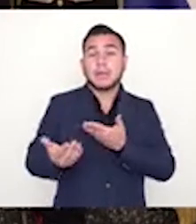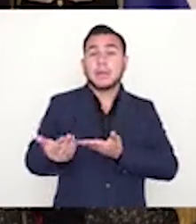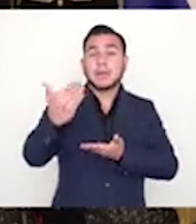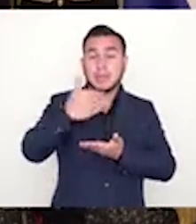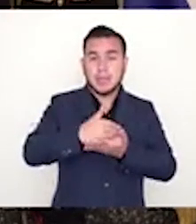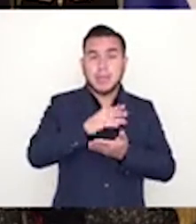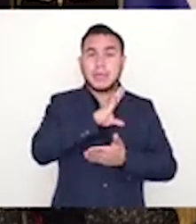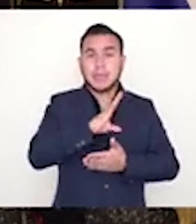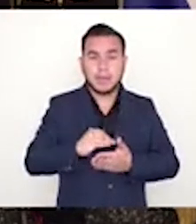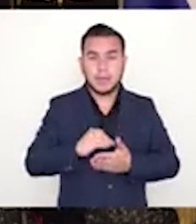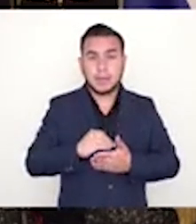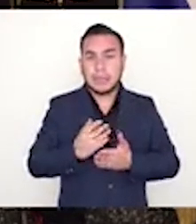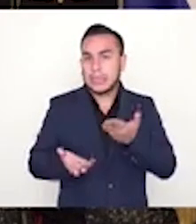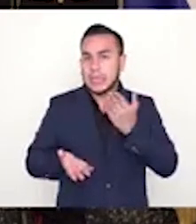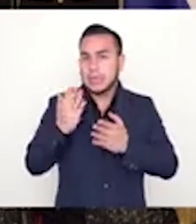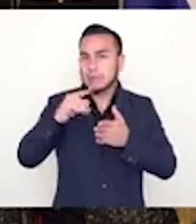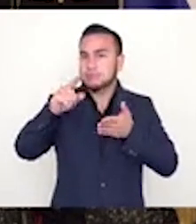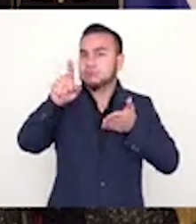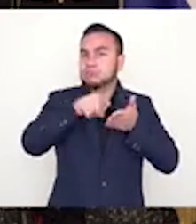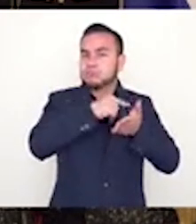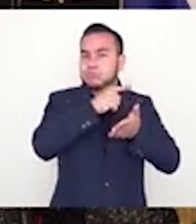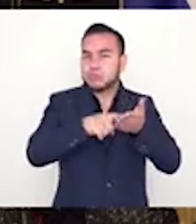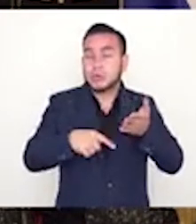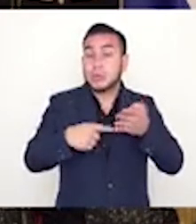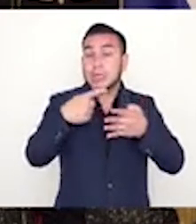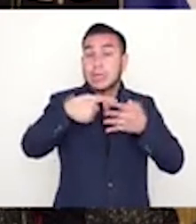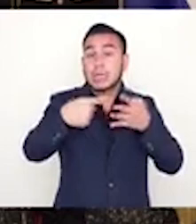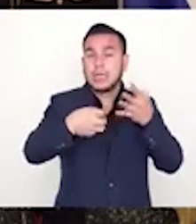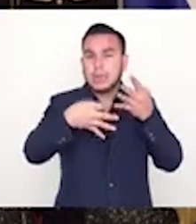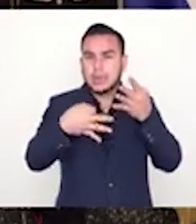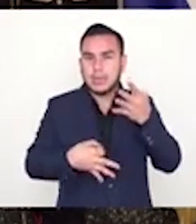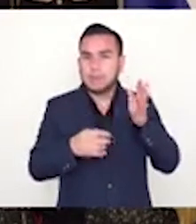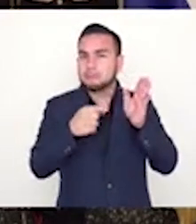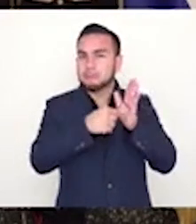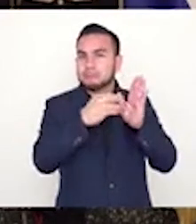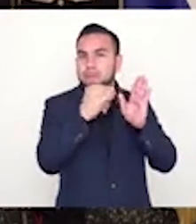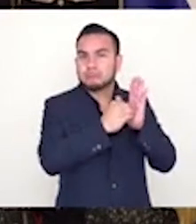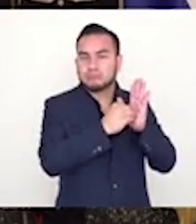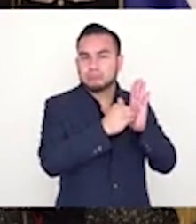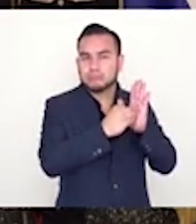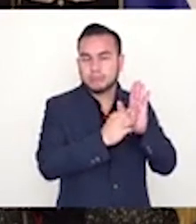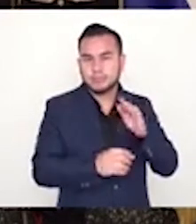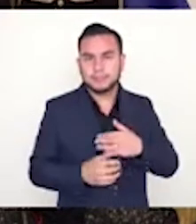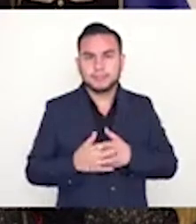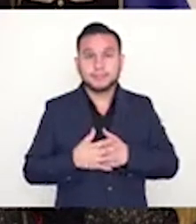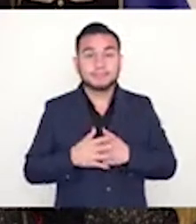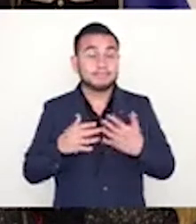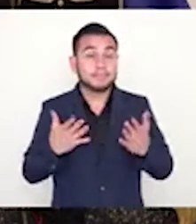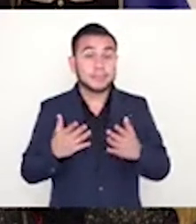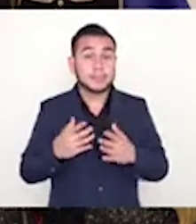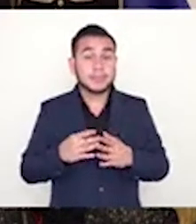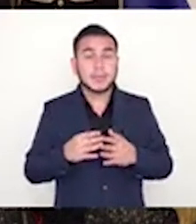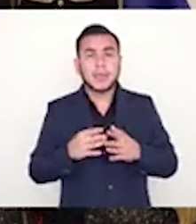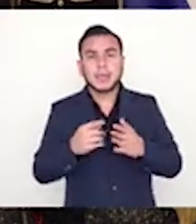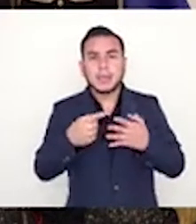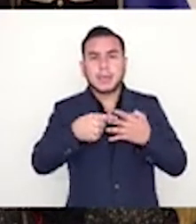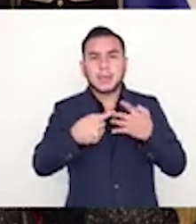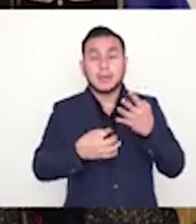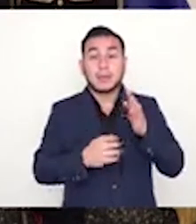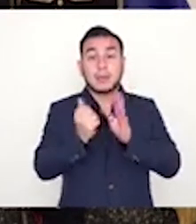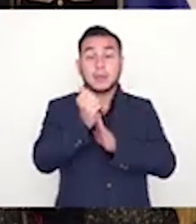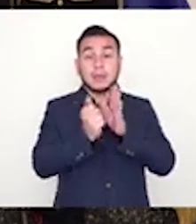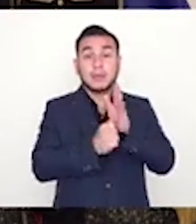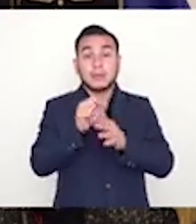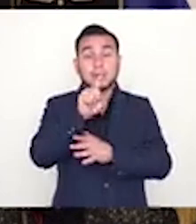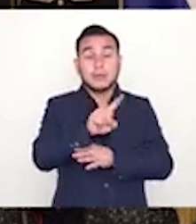y salir, salvo las limitaciones que la ley establezca. Entonces, vámonos a la ley. Artículo